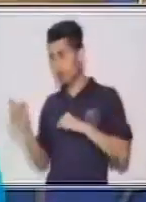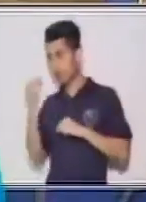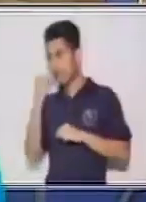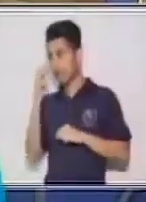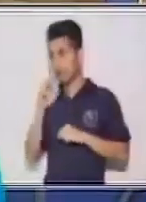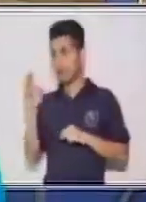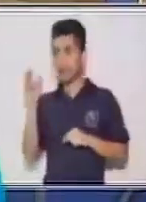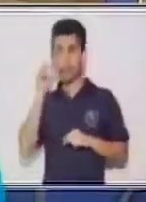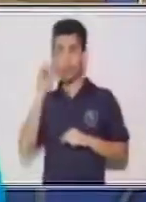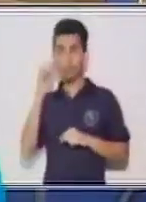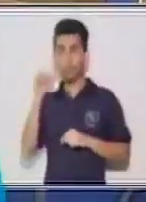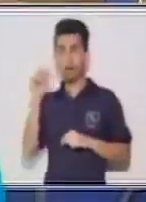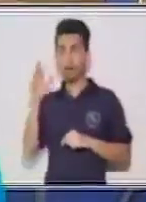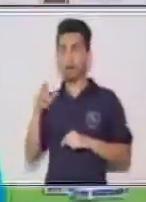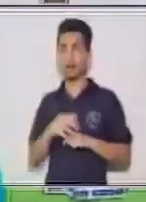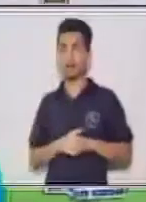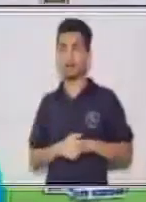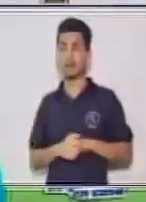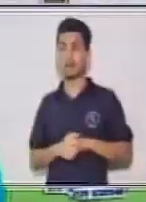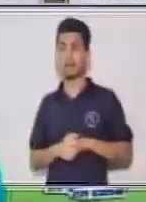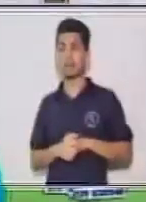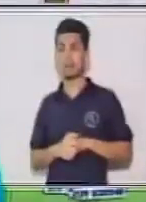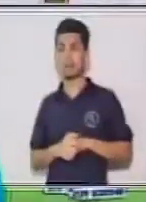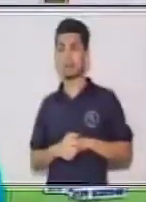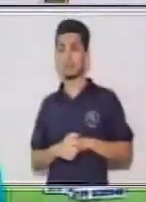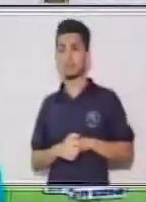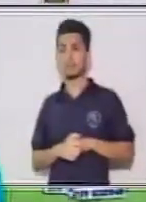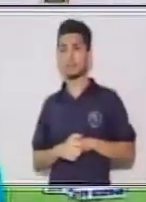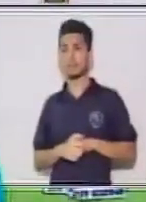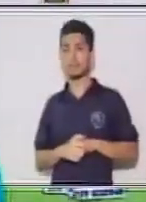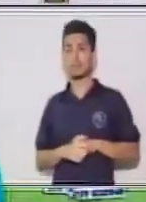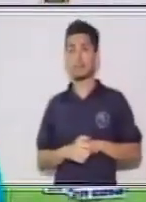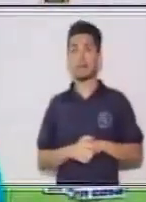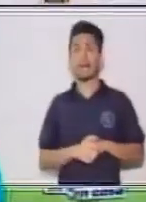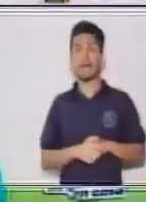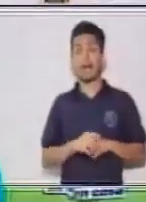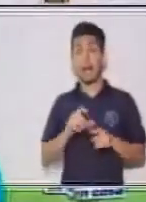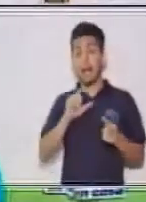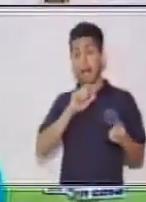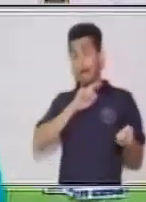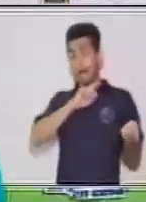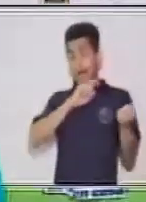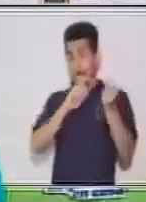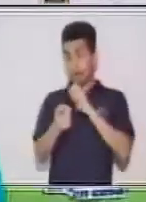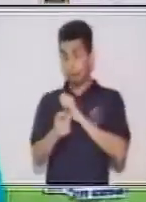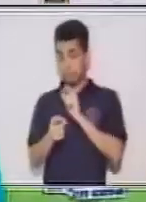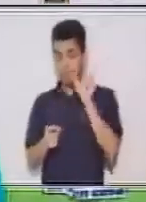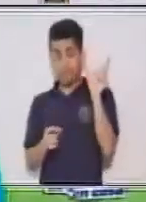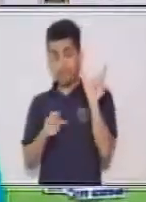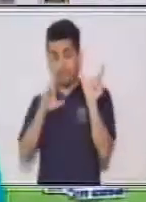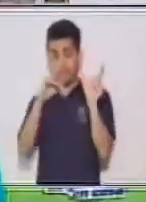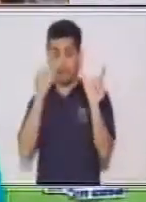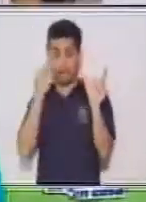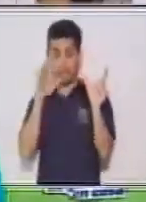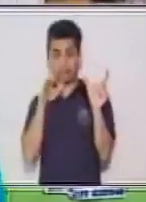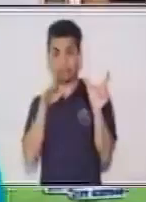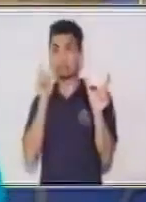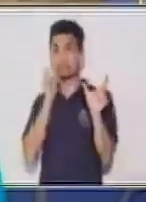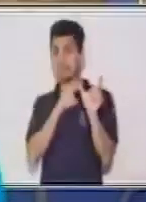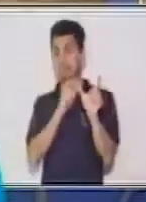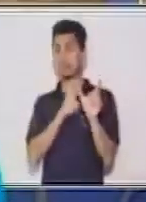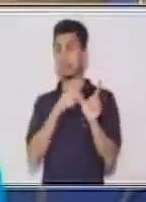Muy bien. Ya en casa has captado muy bien la idea que al cambiar por completo la raíz, este ya se vuelve irregular.